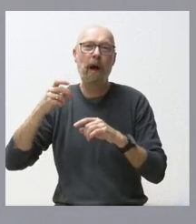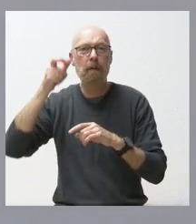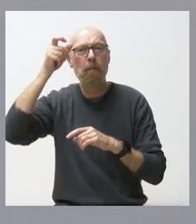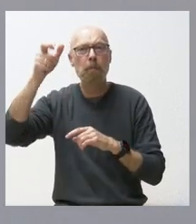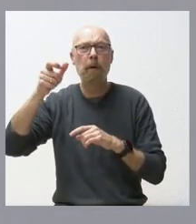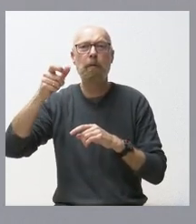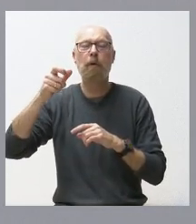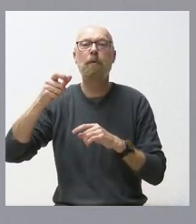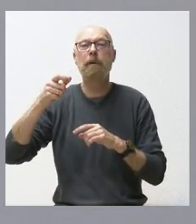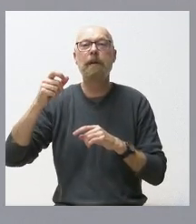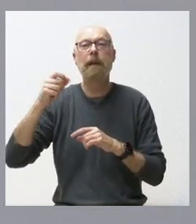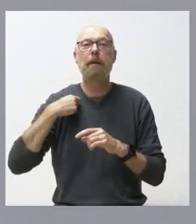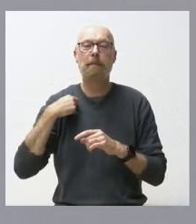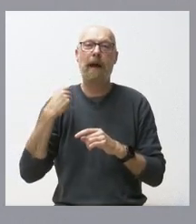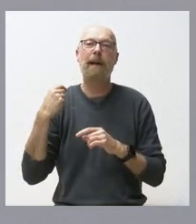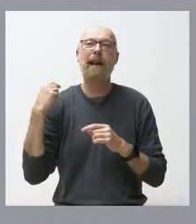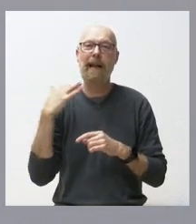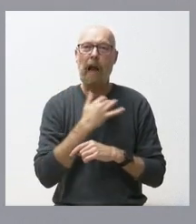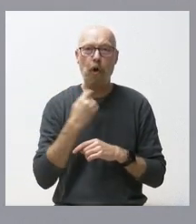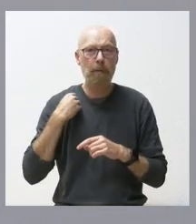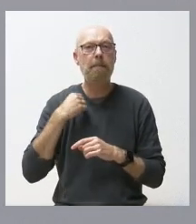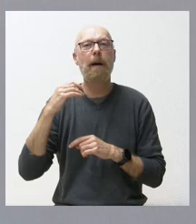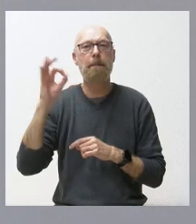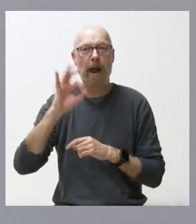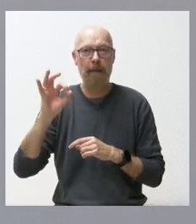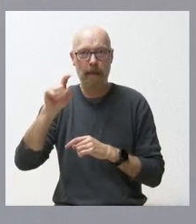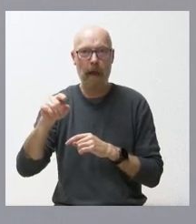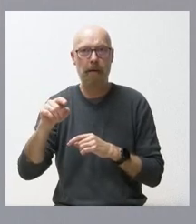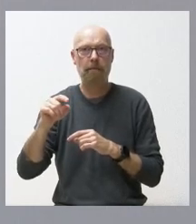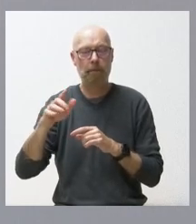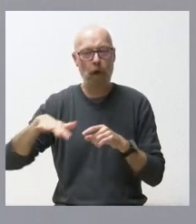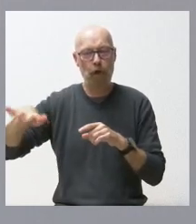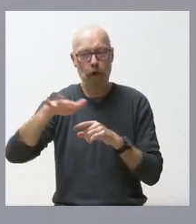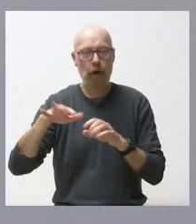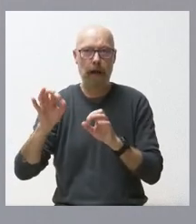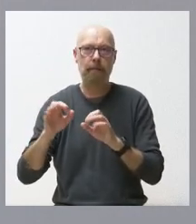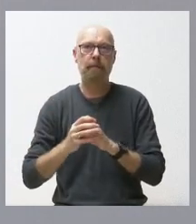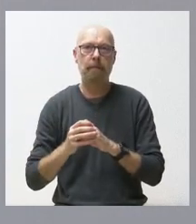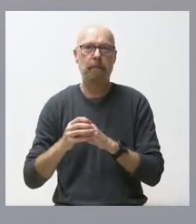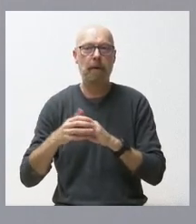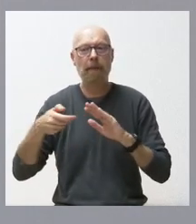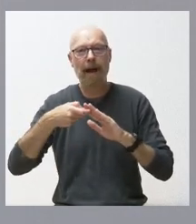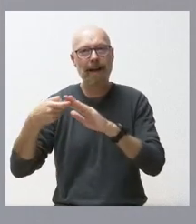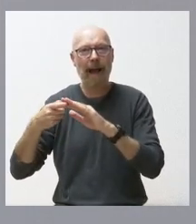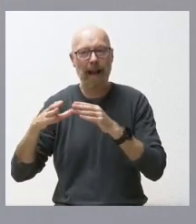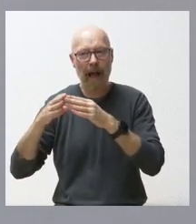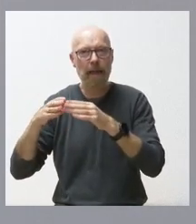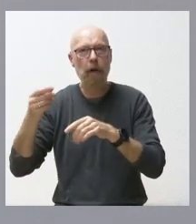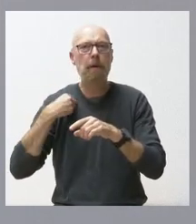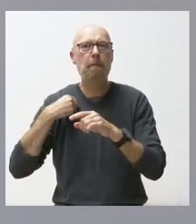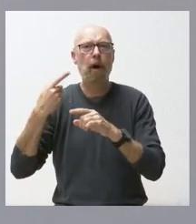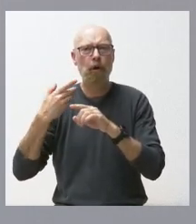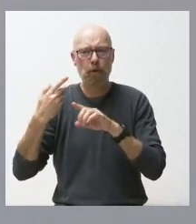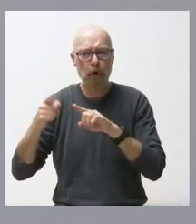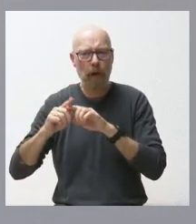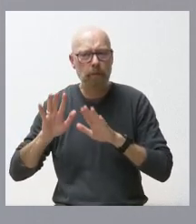del río Carrión, Palencia, también a través de fondos europeos. Es la restauración de la vida al minero, es la demolición del cargadero, la retirada de escombros y rellenado